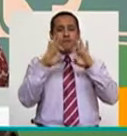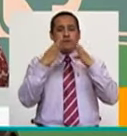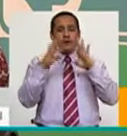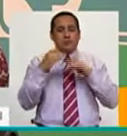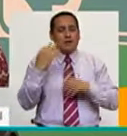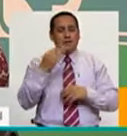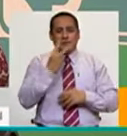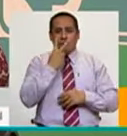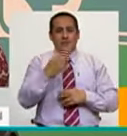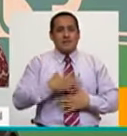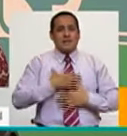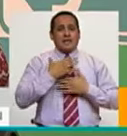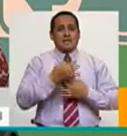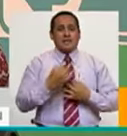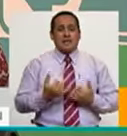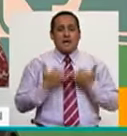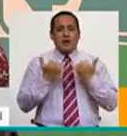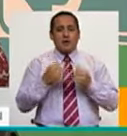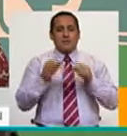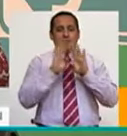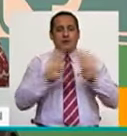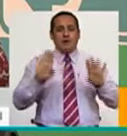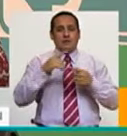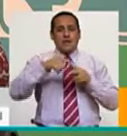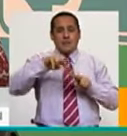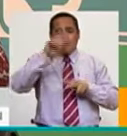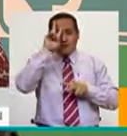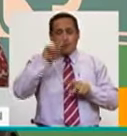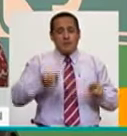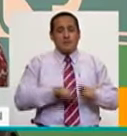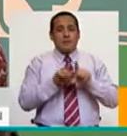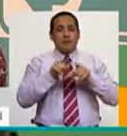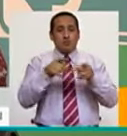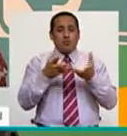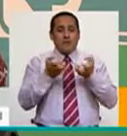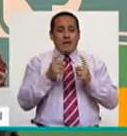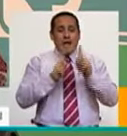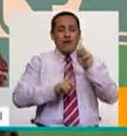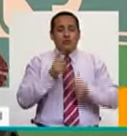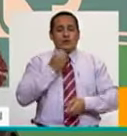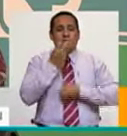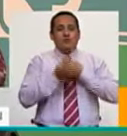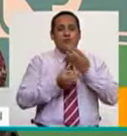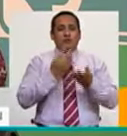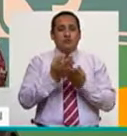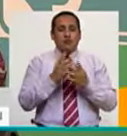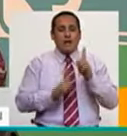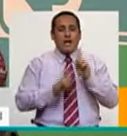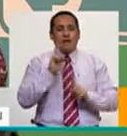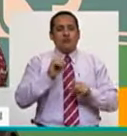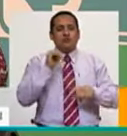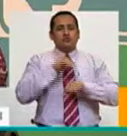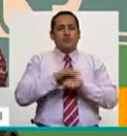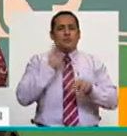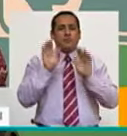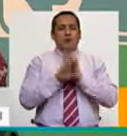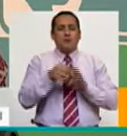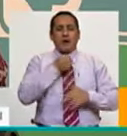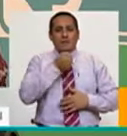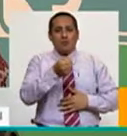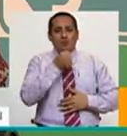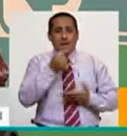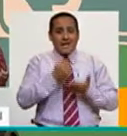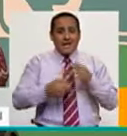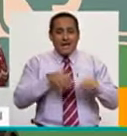Facebook, que siempre está muy interesante, sinbarreras.tvperu. Y si tienen alguna información sobre algún